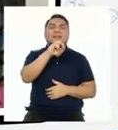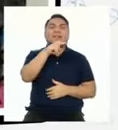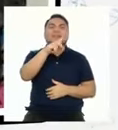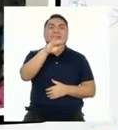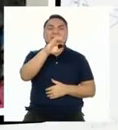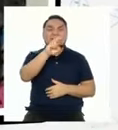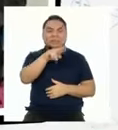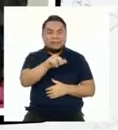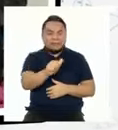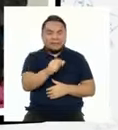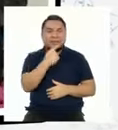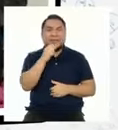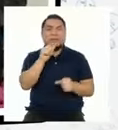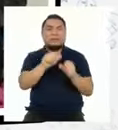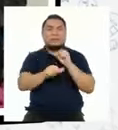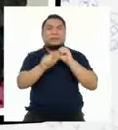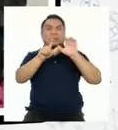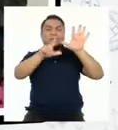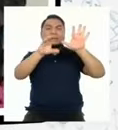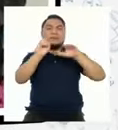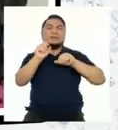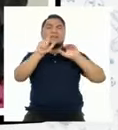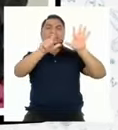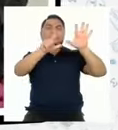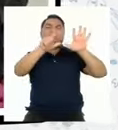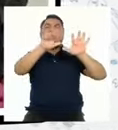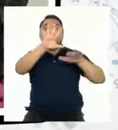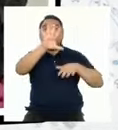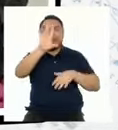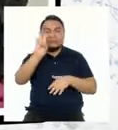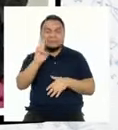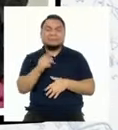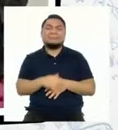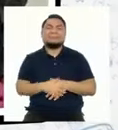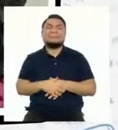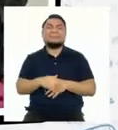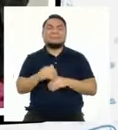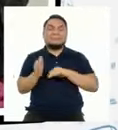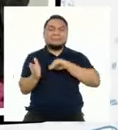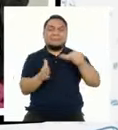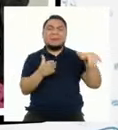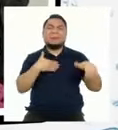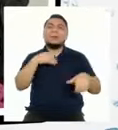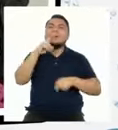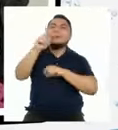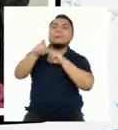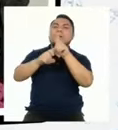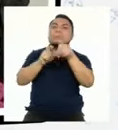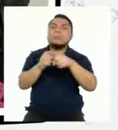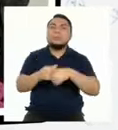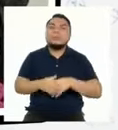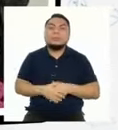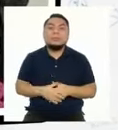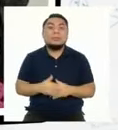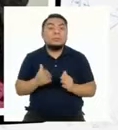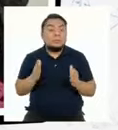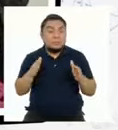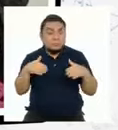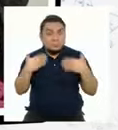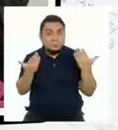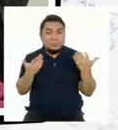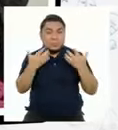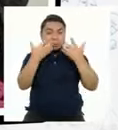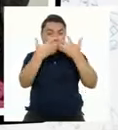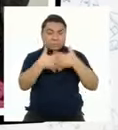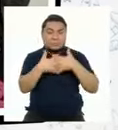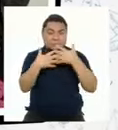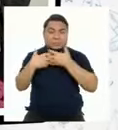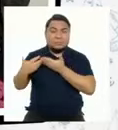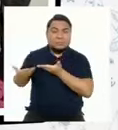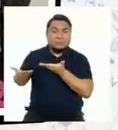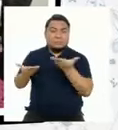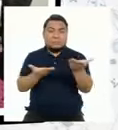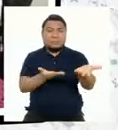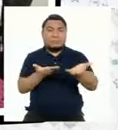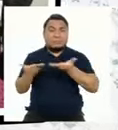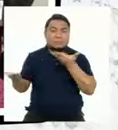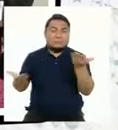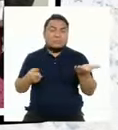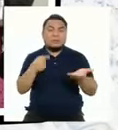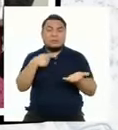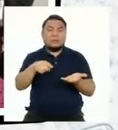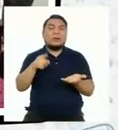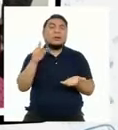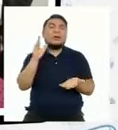Militar de Malta número 7057 y ahora sí, mi pregunta es ¿Puede una empresa prestadora de servicios de